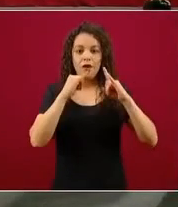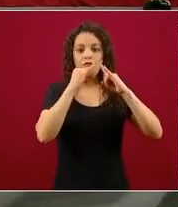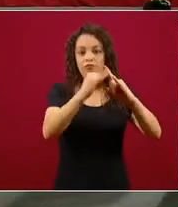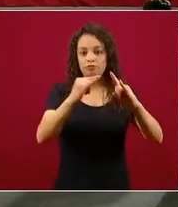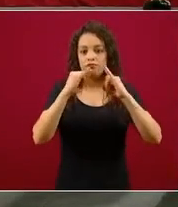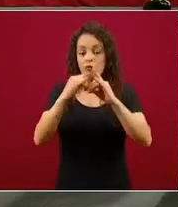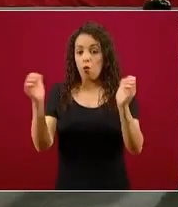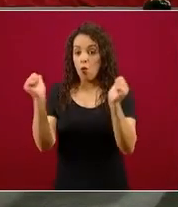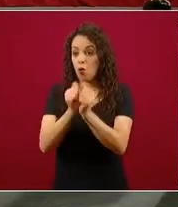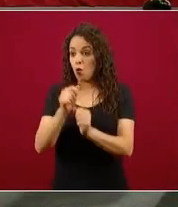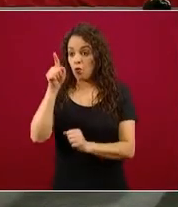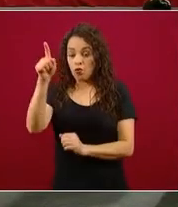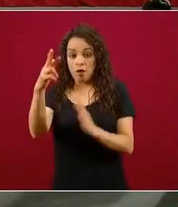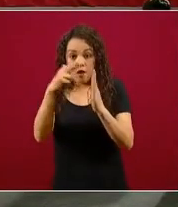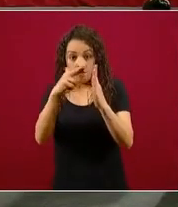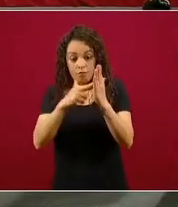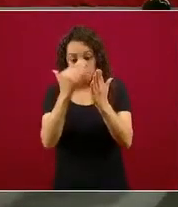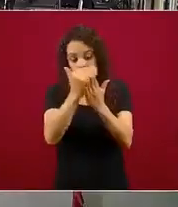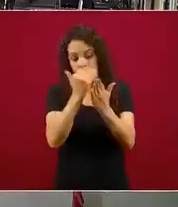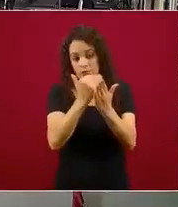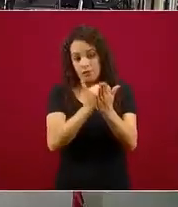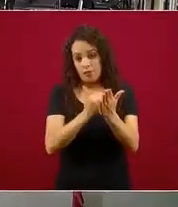dispongan. Esa es la mecánica.